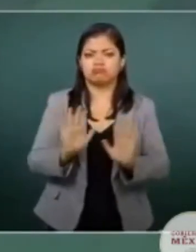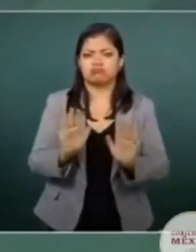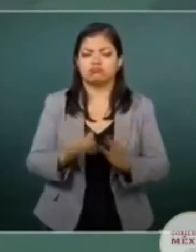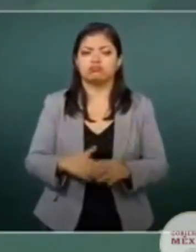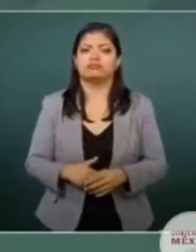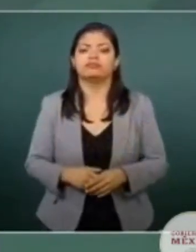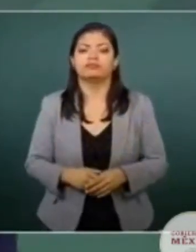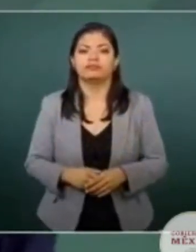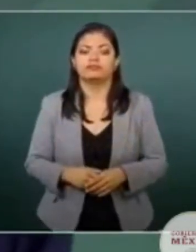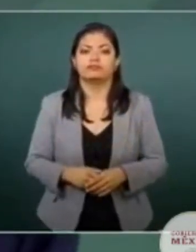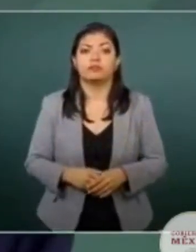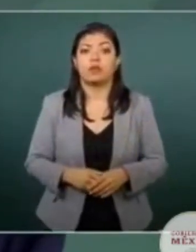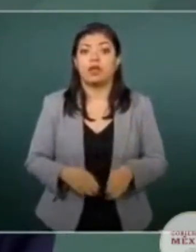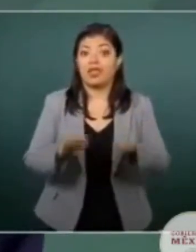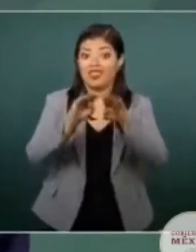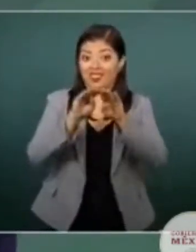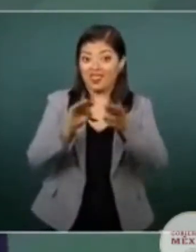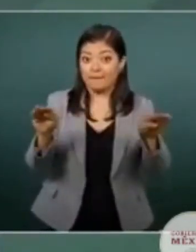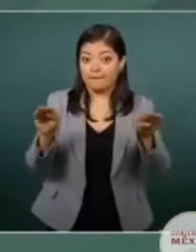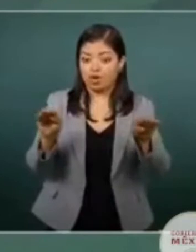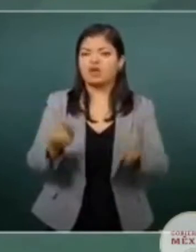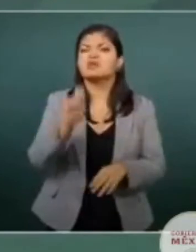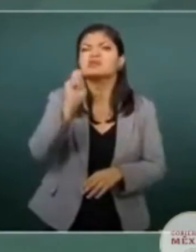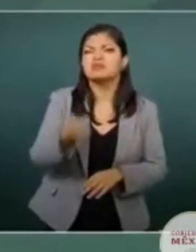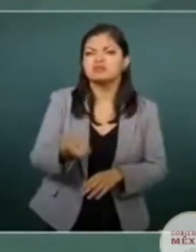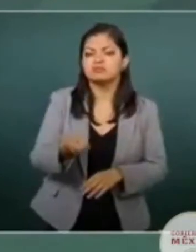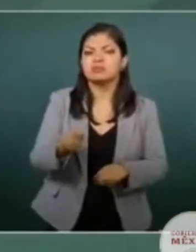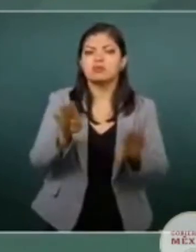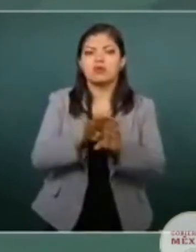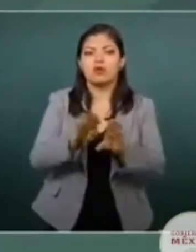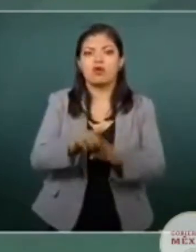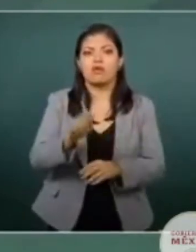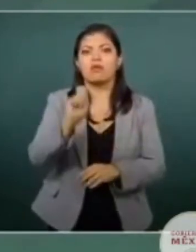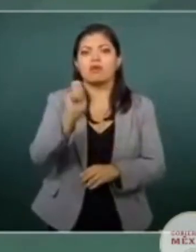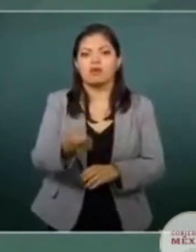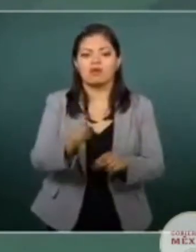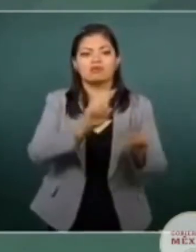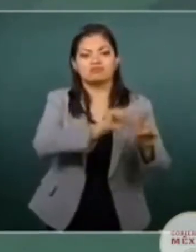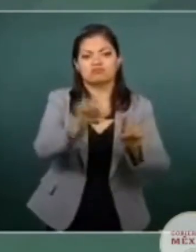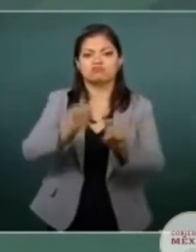La democracia es pluralidad, es garantizar el derecho a disentir.